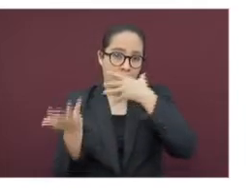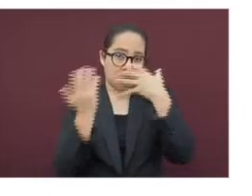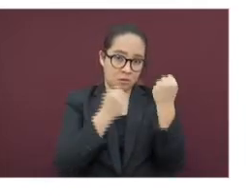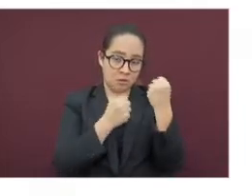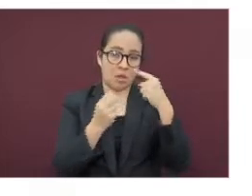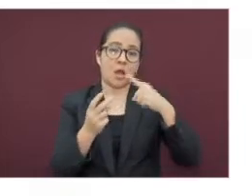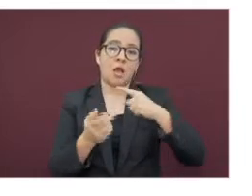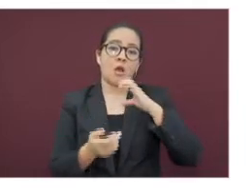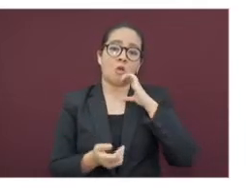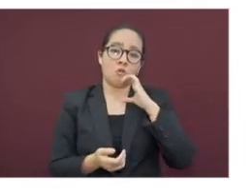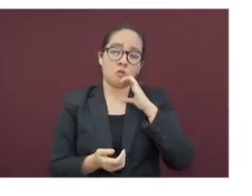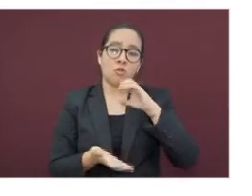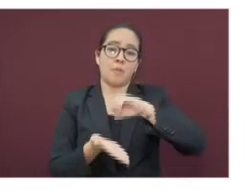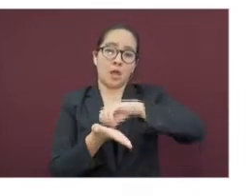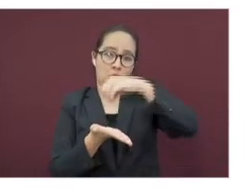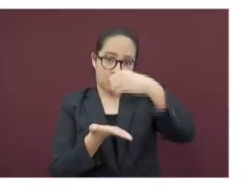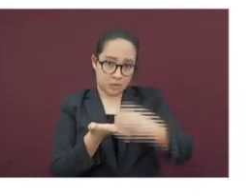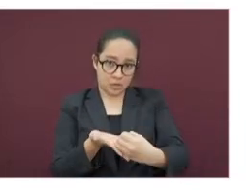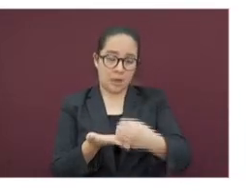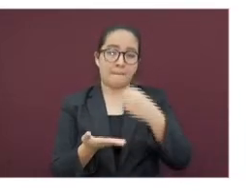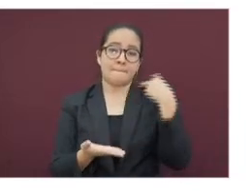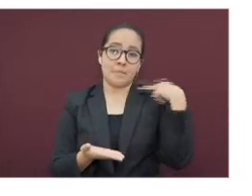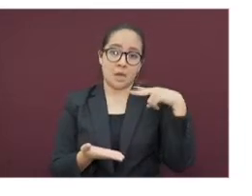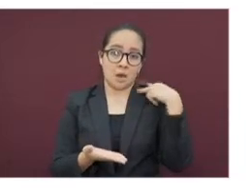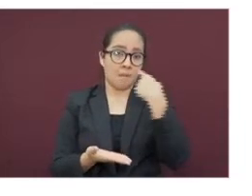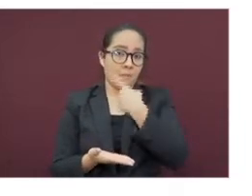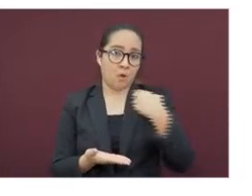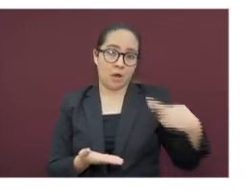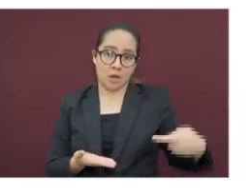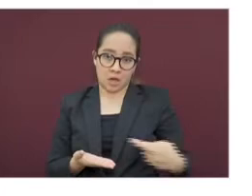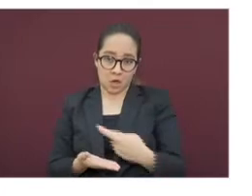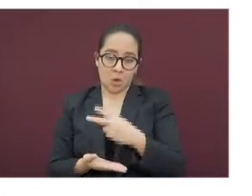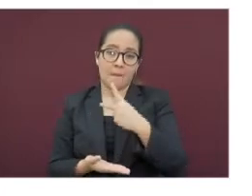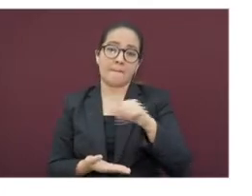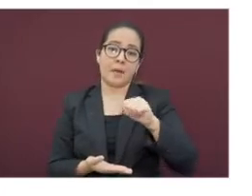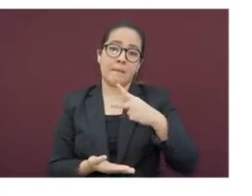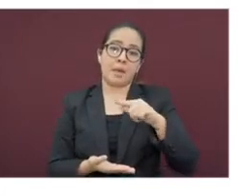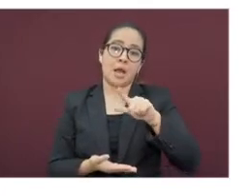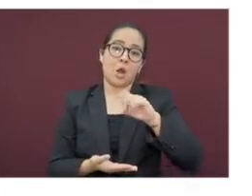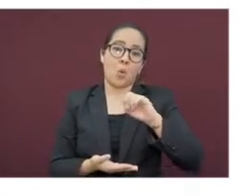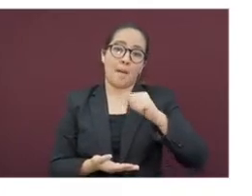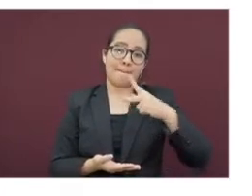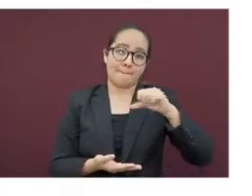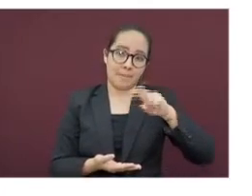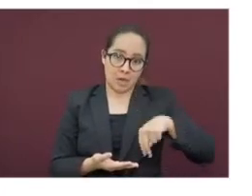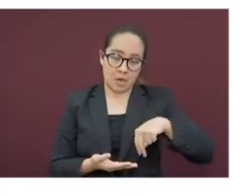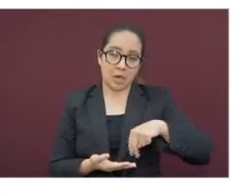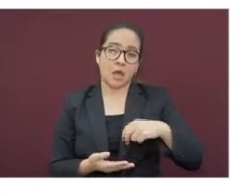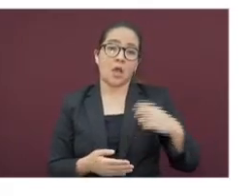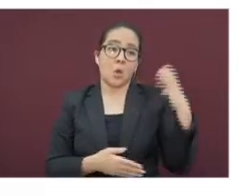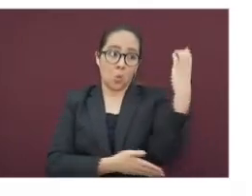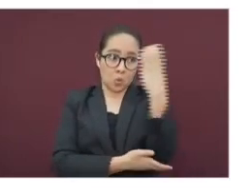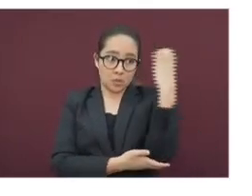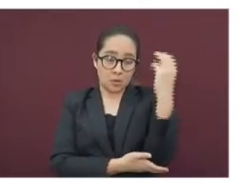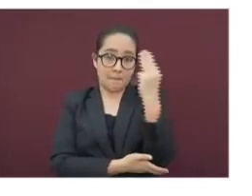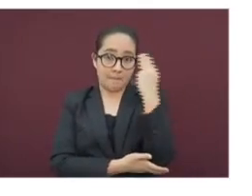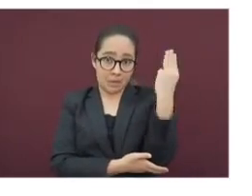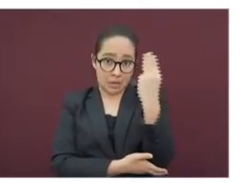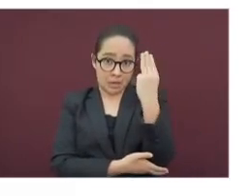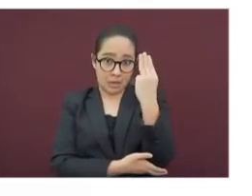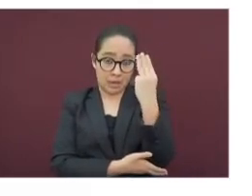Orizaba, Veracruz, Boca del Río, Cuenca del Papaloapan y la región de Coatzacoalcos, Minatitlán,